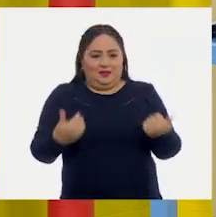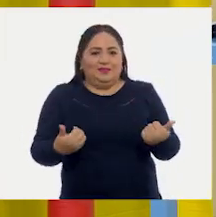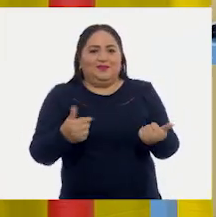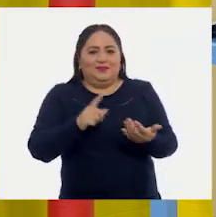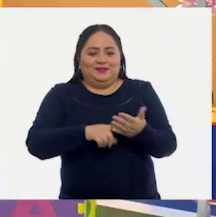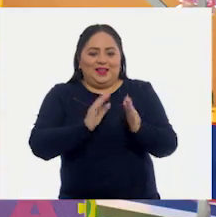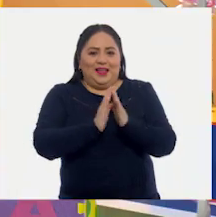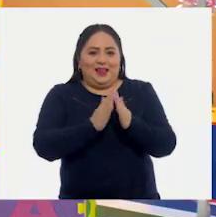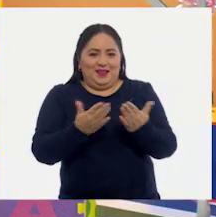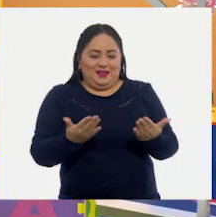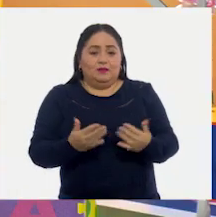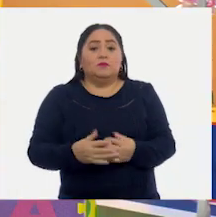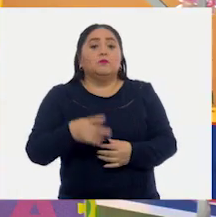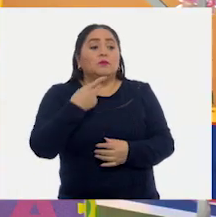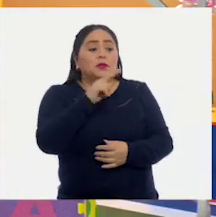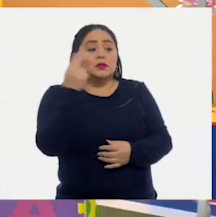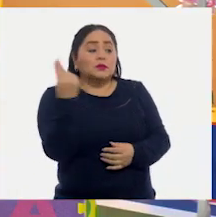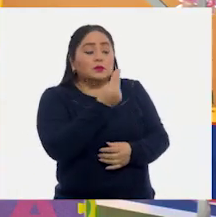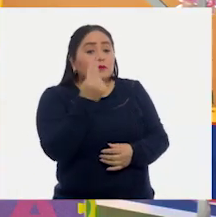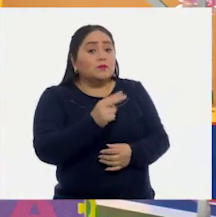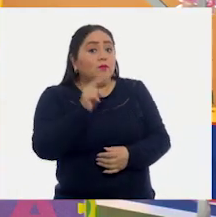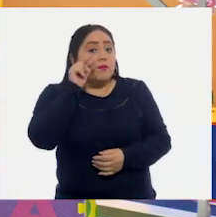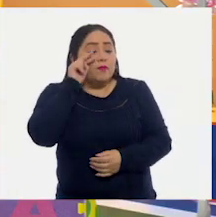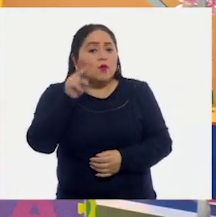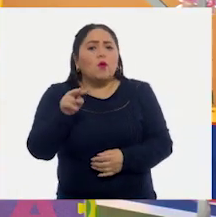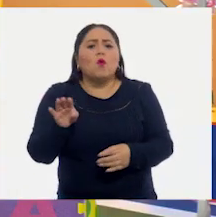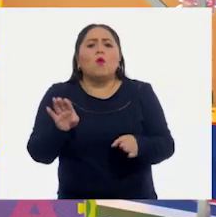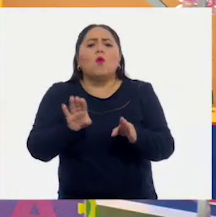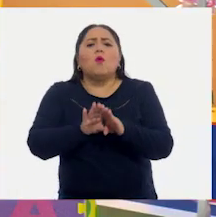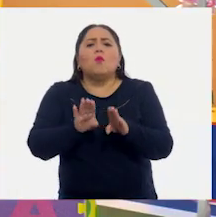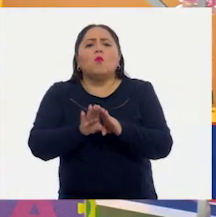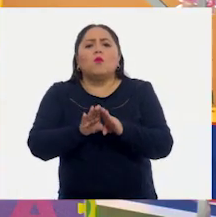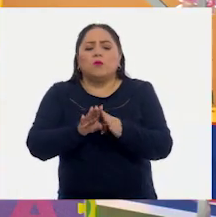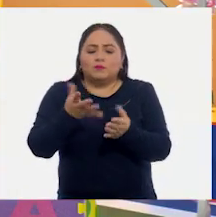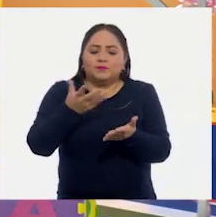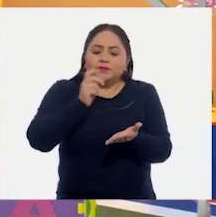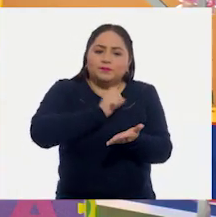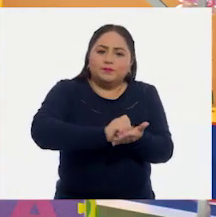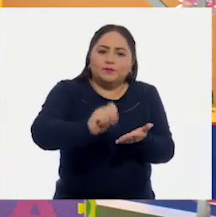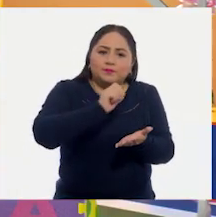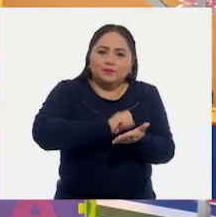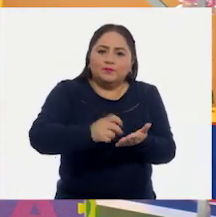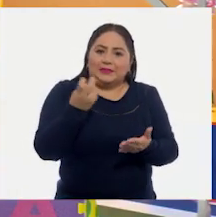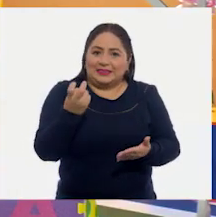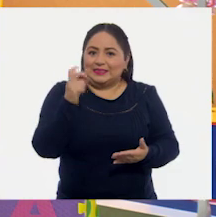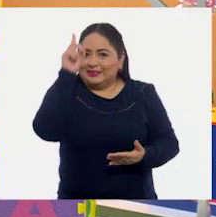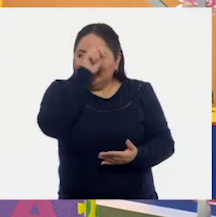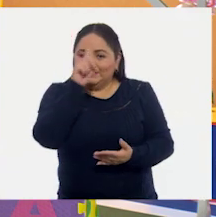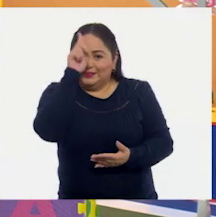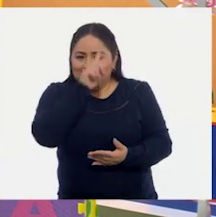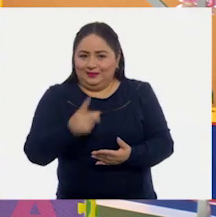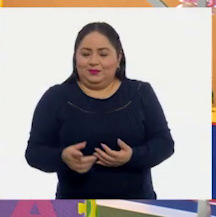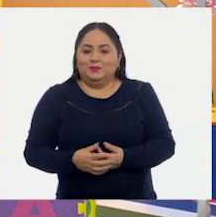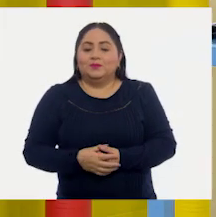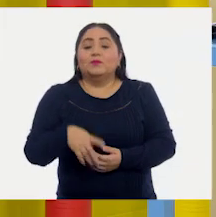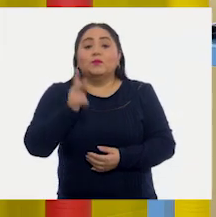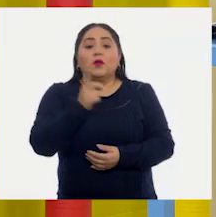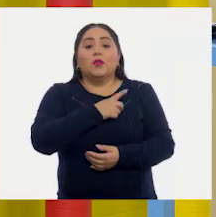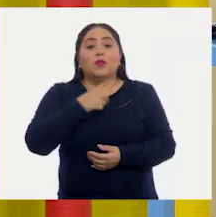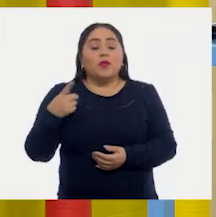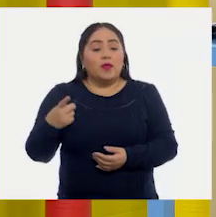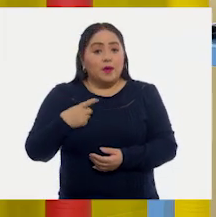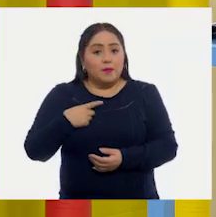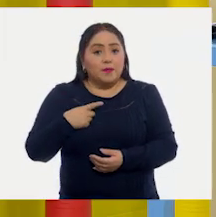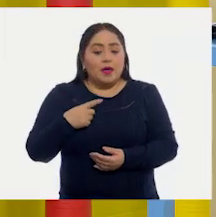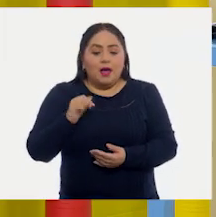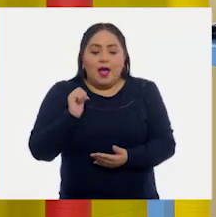del libro. Necesitamos ver cómo hay que redactar esas recomendaciones. Deben de tener